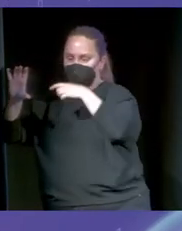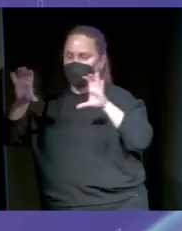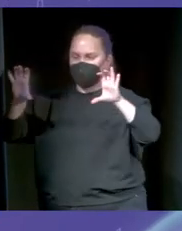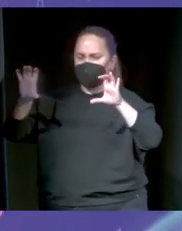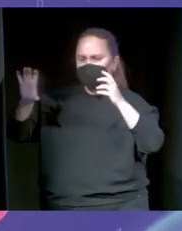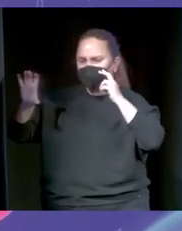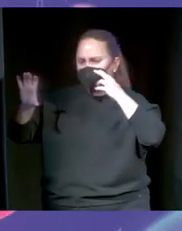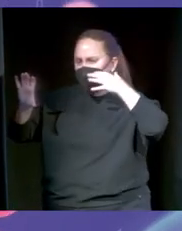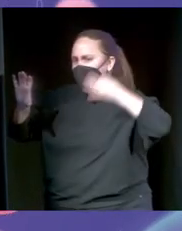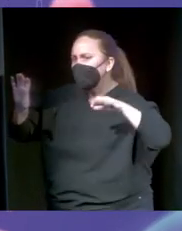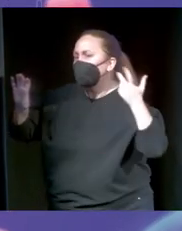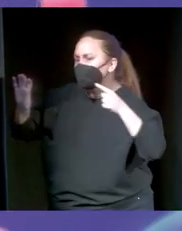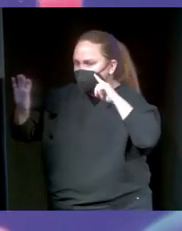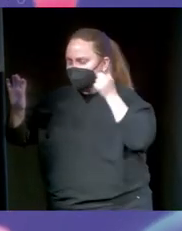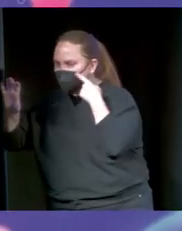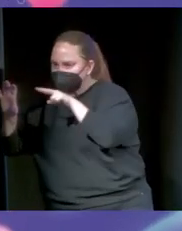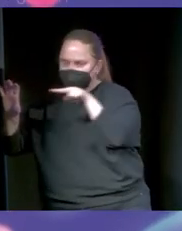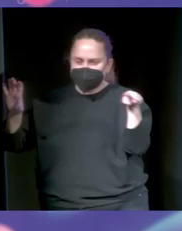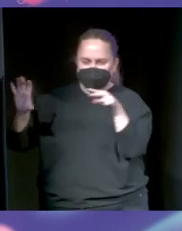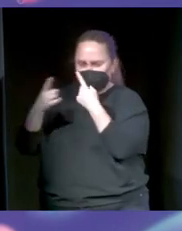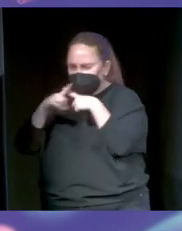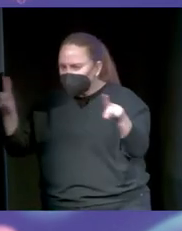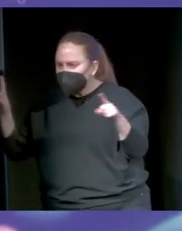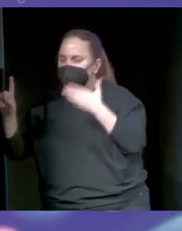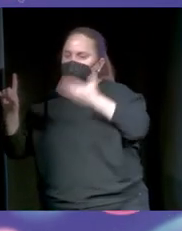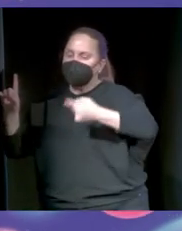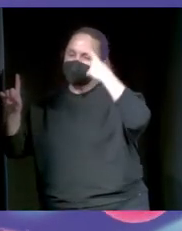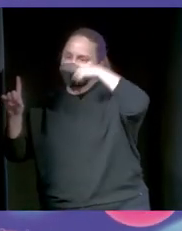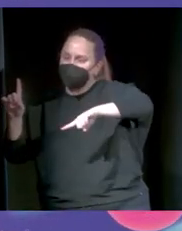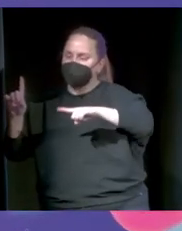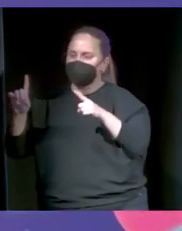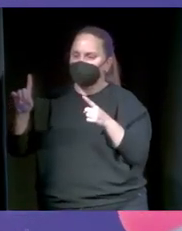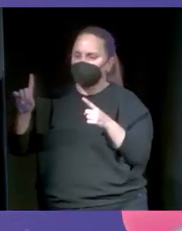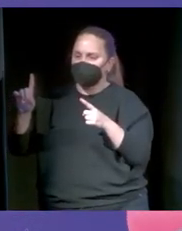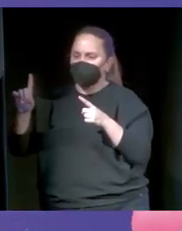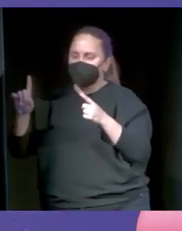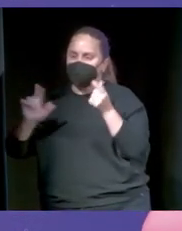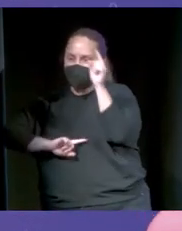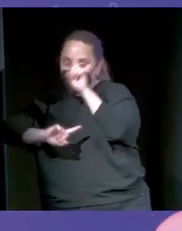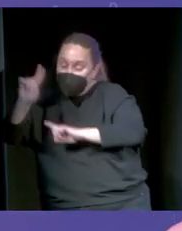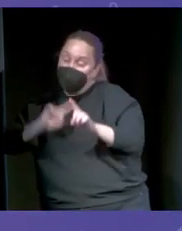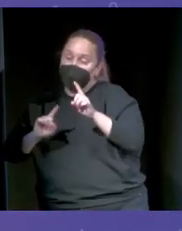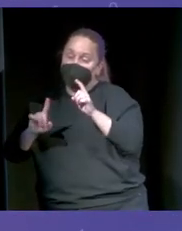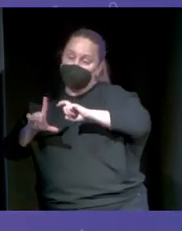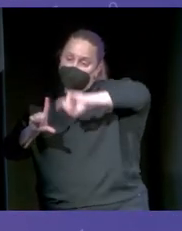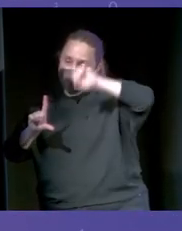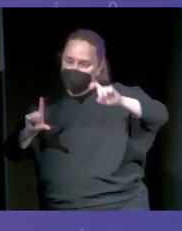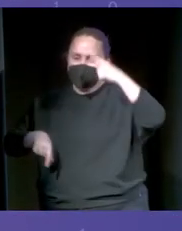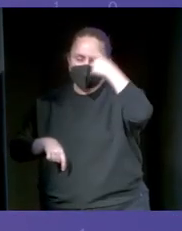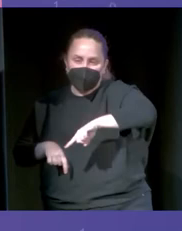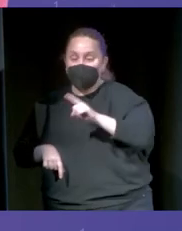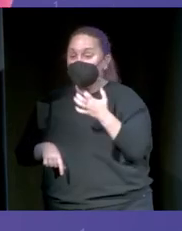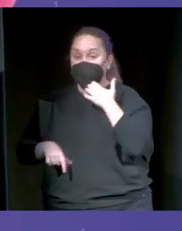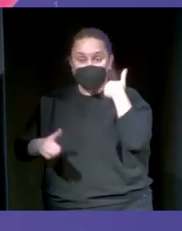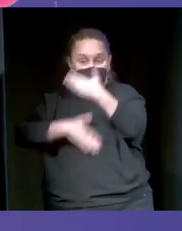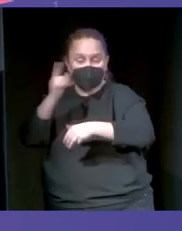muy difícil ser capaz de saber cuál es la real si no sabes cuáles son los glitches, cuáles son los problemas del algoritmo. Y por si algún día acabáis en esa web, os digo una